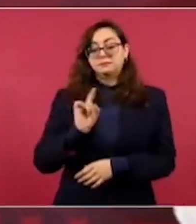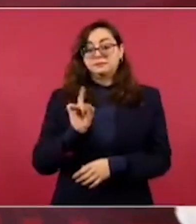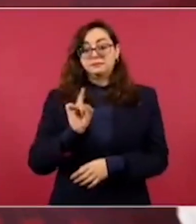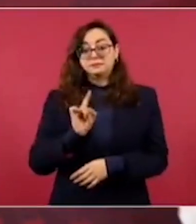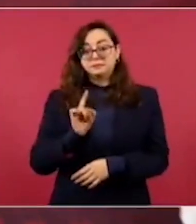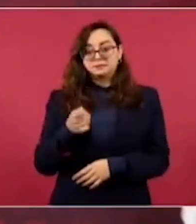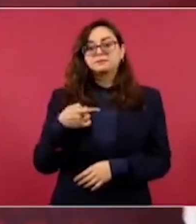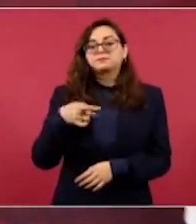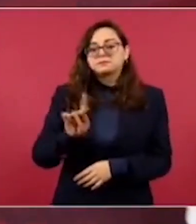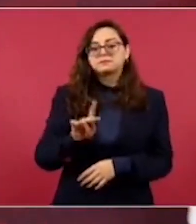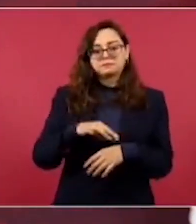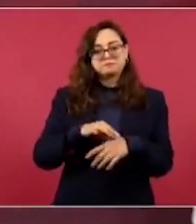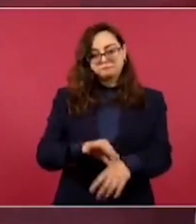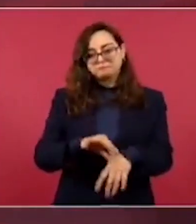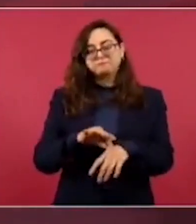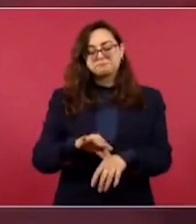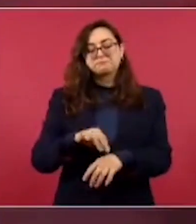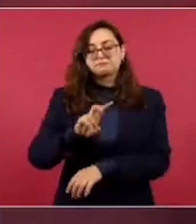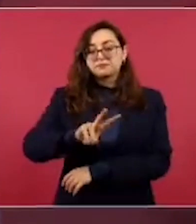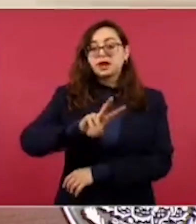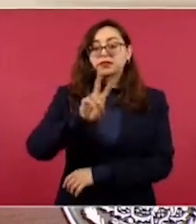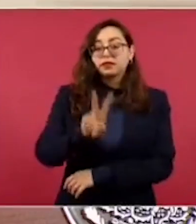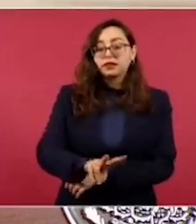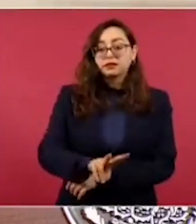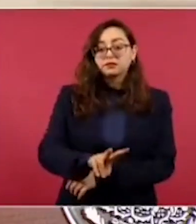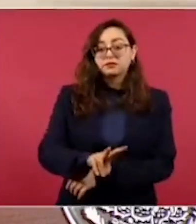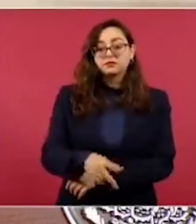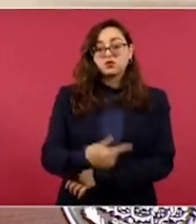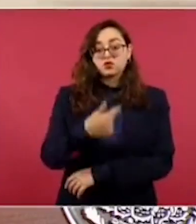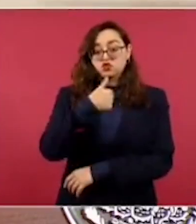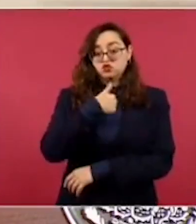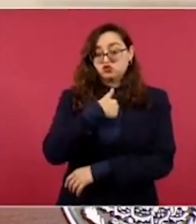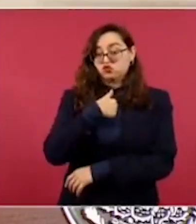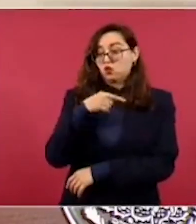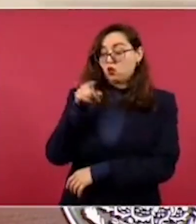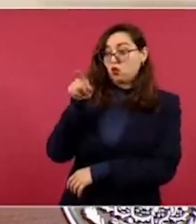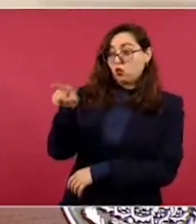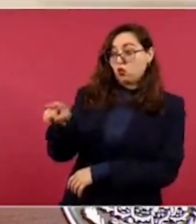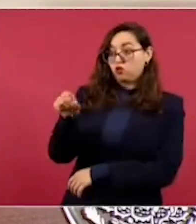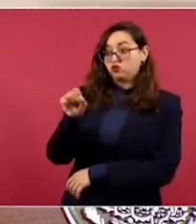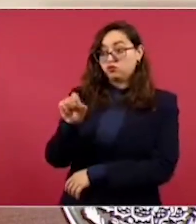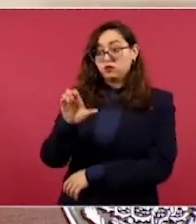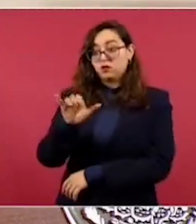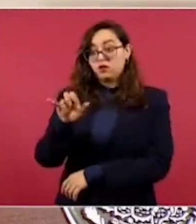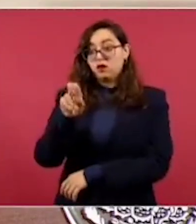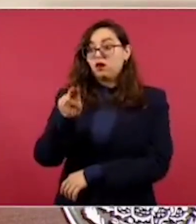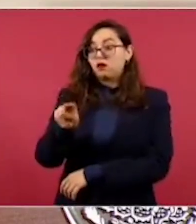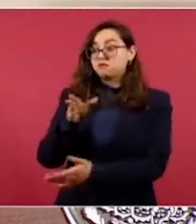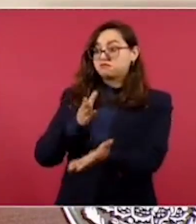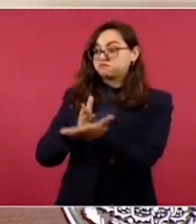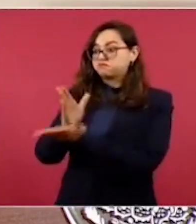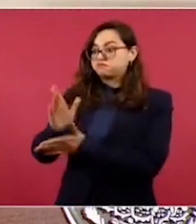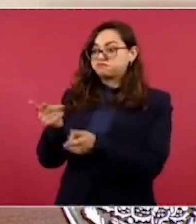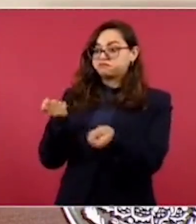imponemos